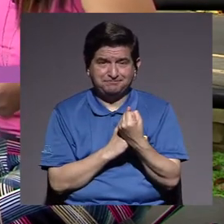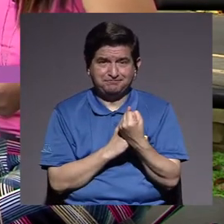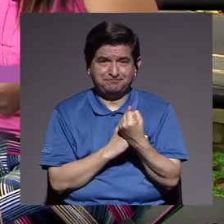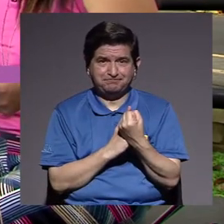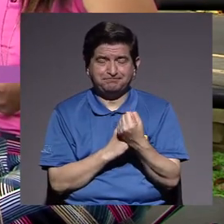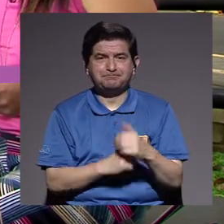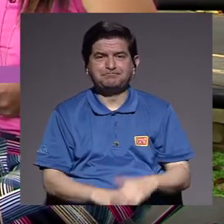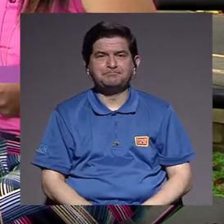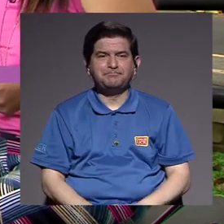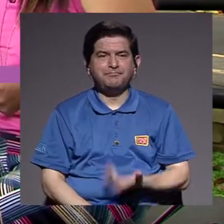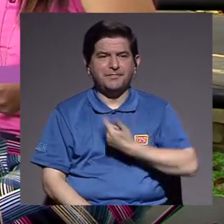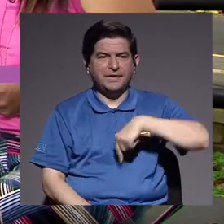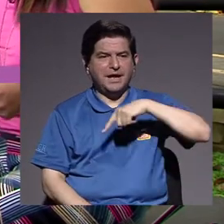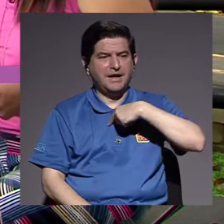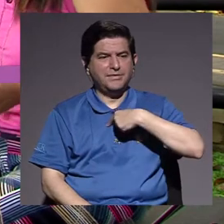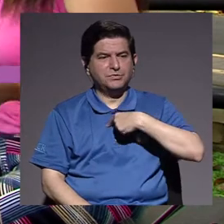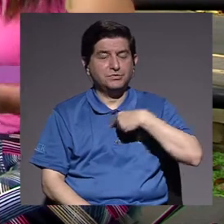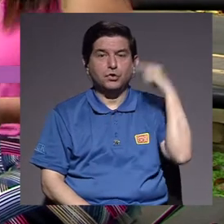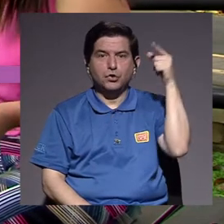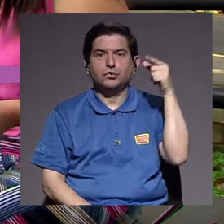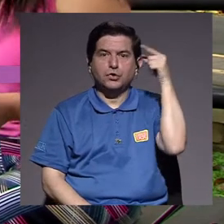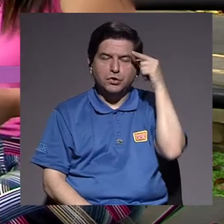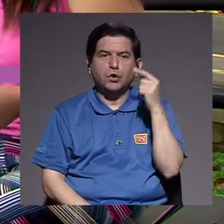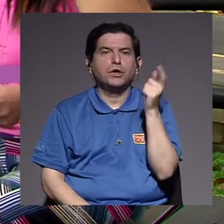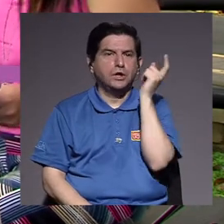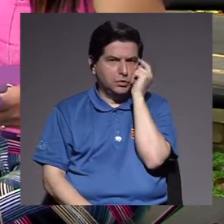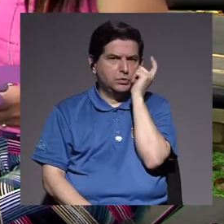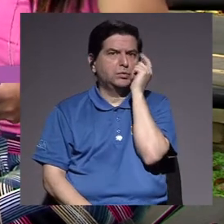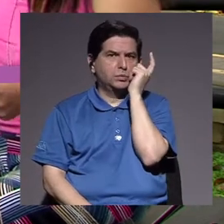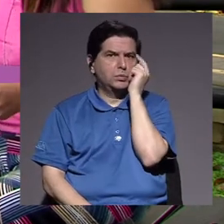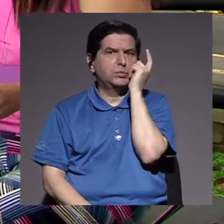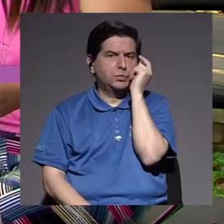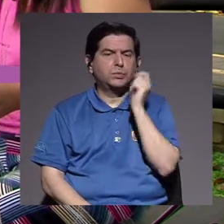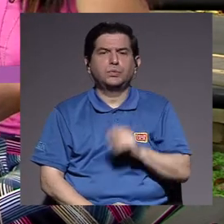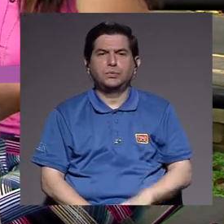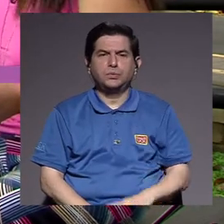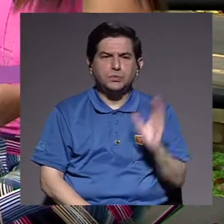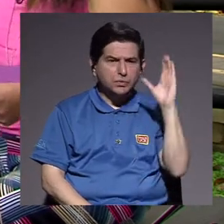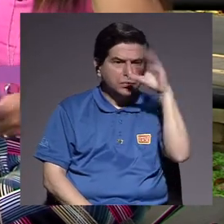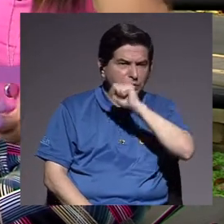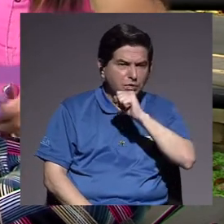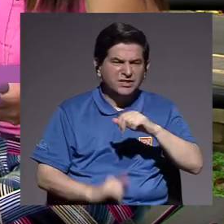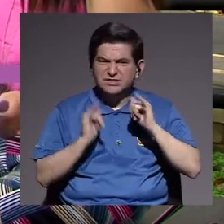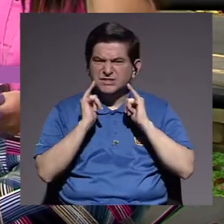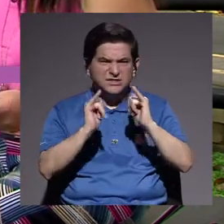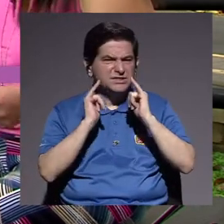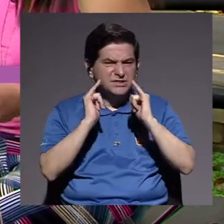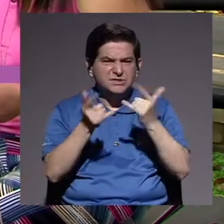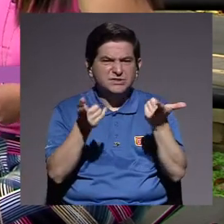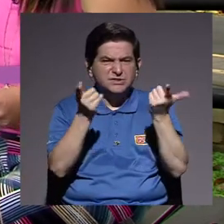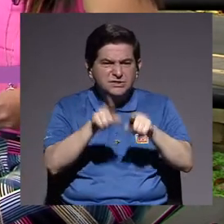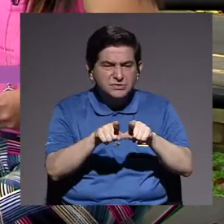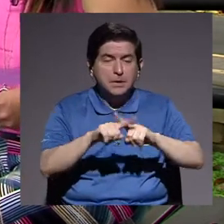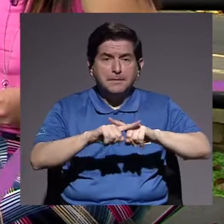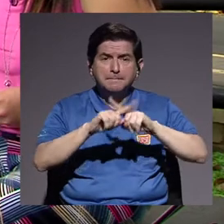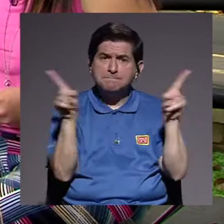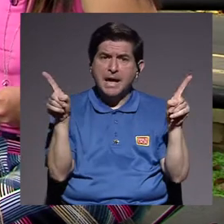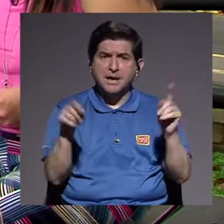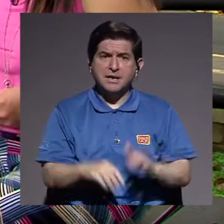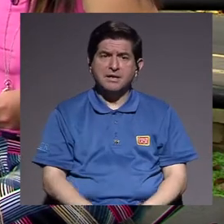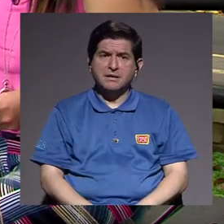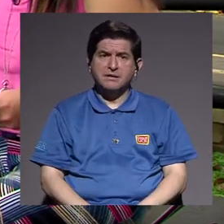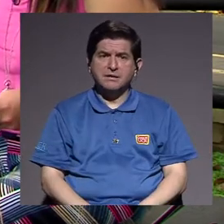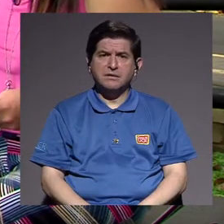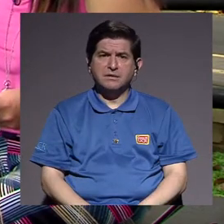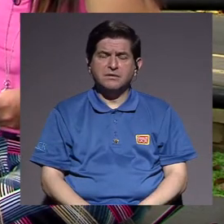nos ha dejado, pues obviamente mucho en qué pensar, ¿verdad? Que hemos visto las desigualdades que se dan y todo, pero